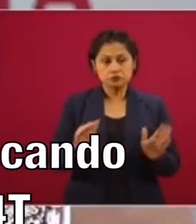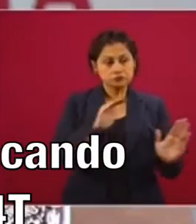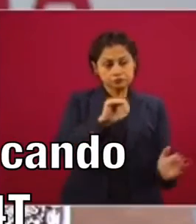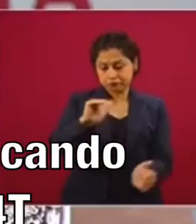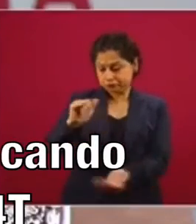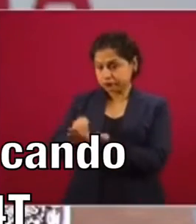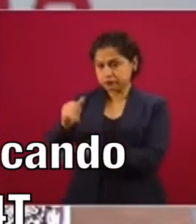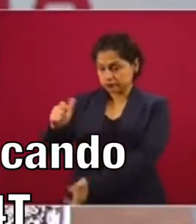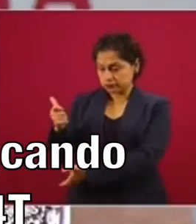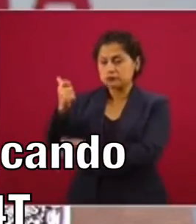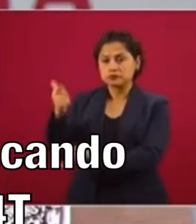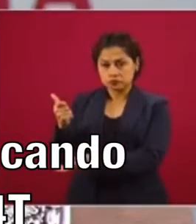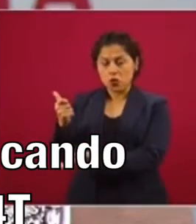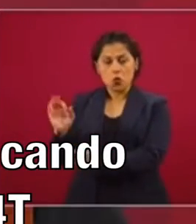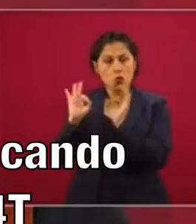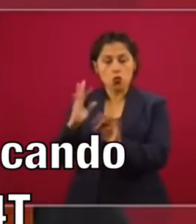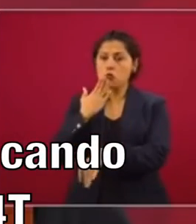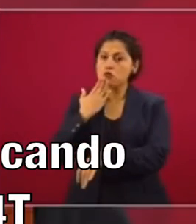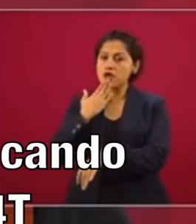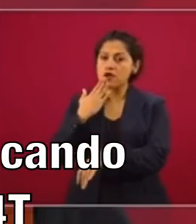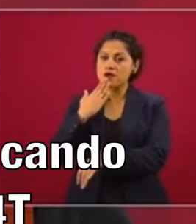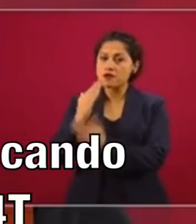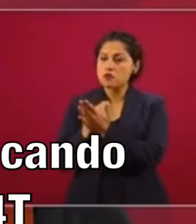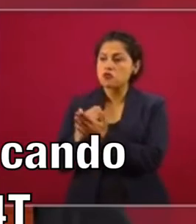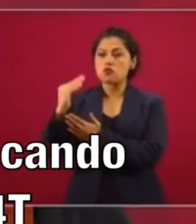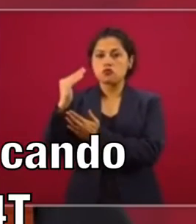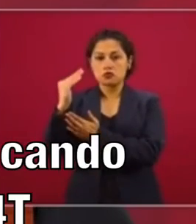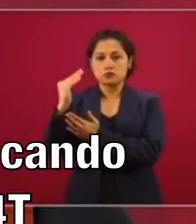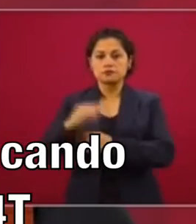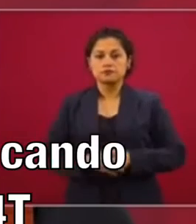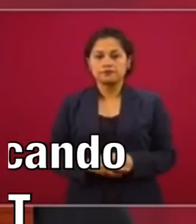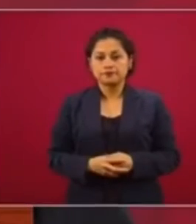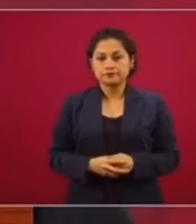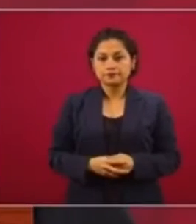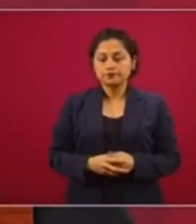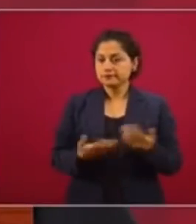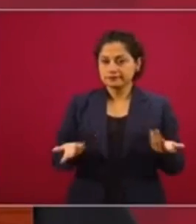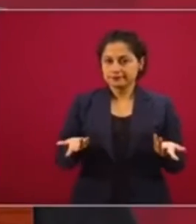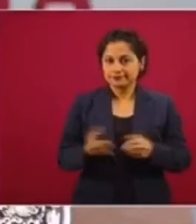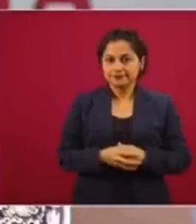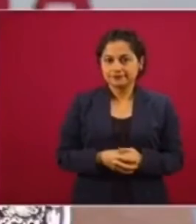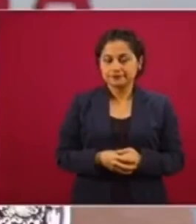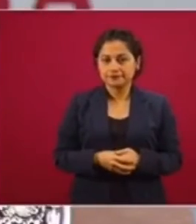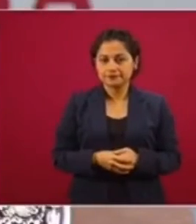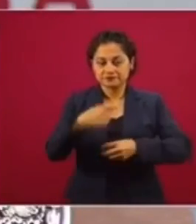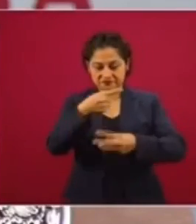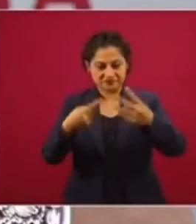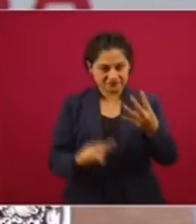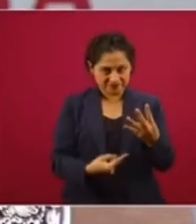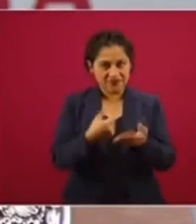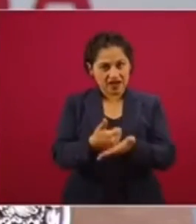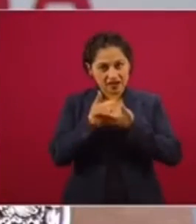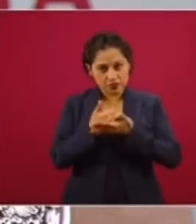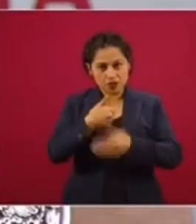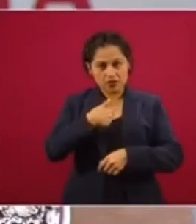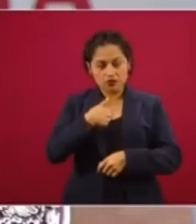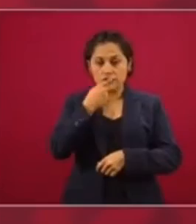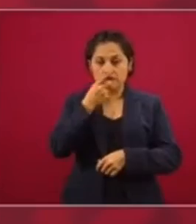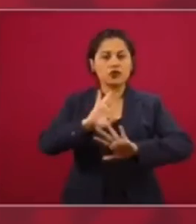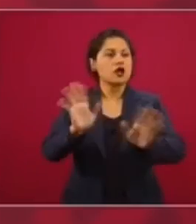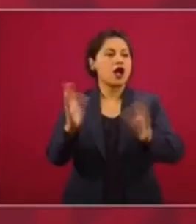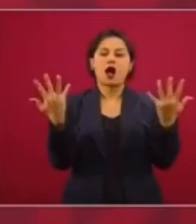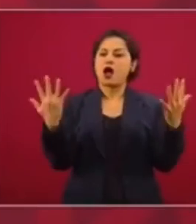arriba en recaudación, en términos reales. Entonces, no es cantar victoria porque viene